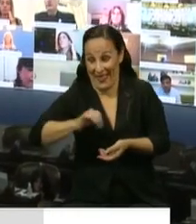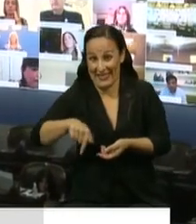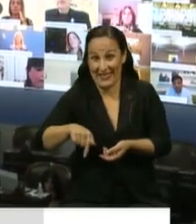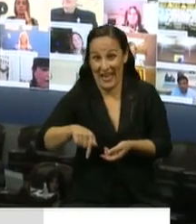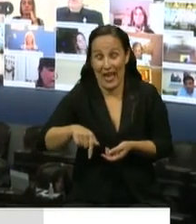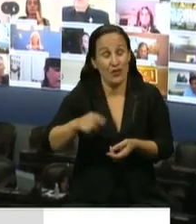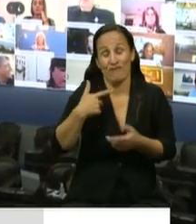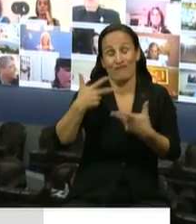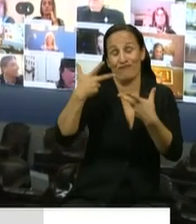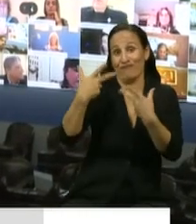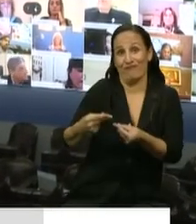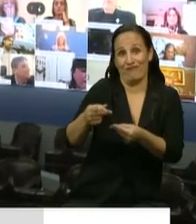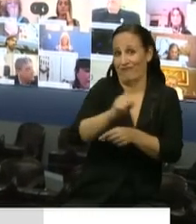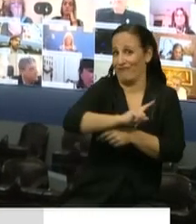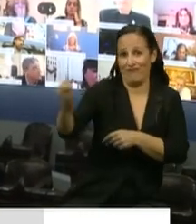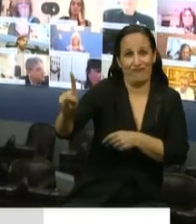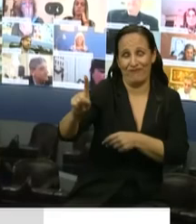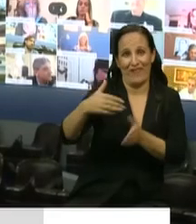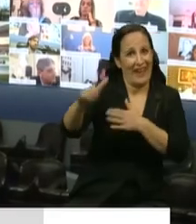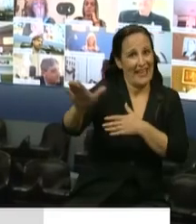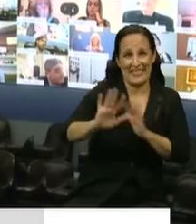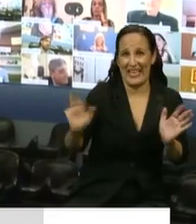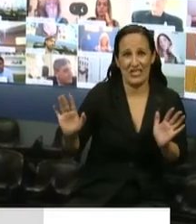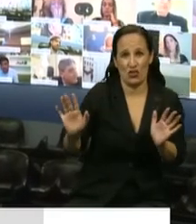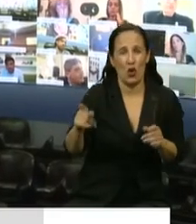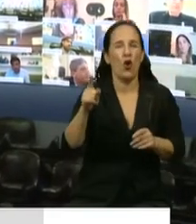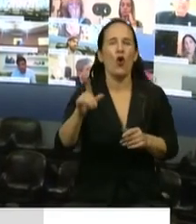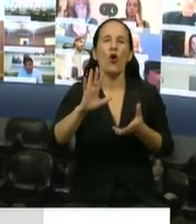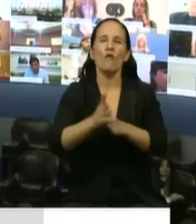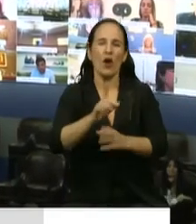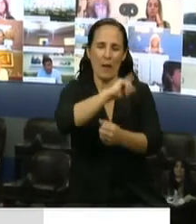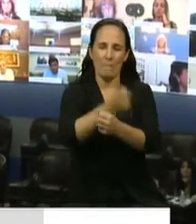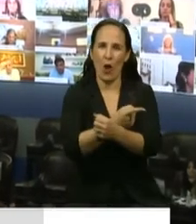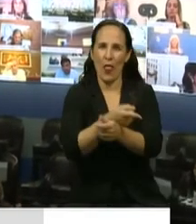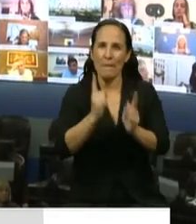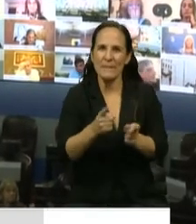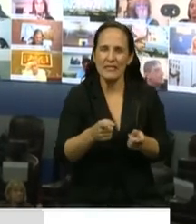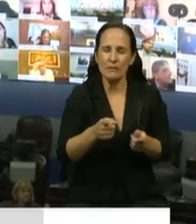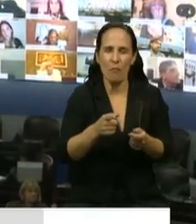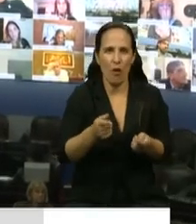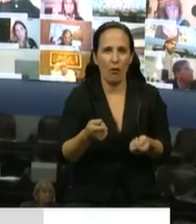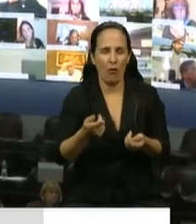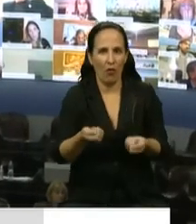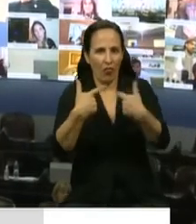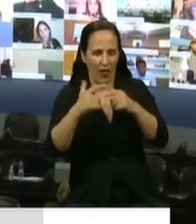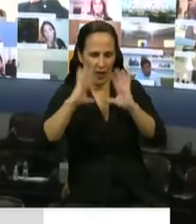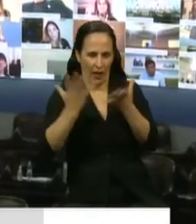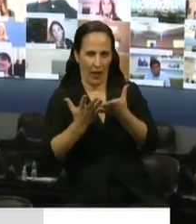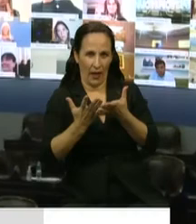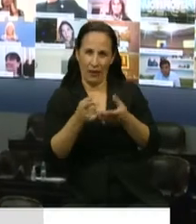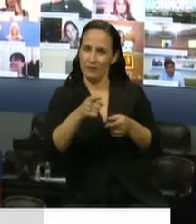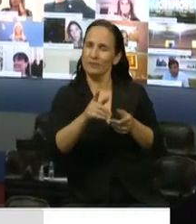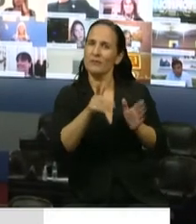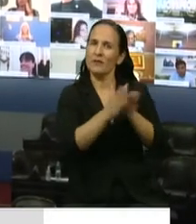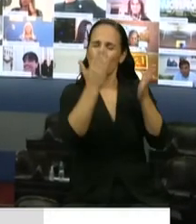porque establece un pésimo precedente de autodelegación de facultades que a nuestro criterio es violatoria de la